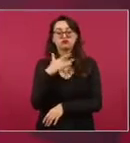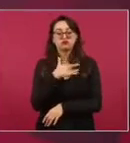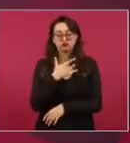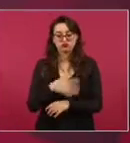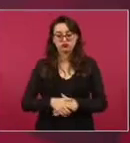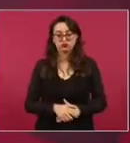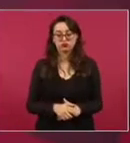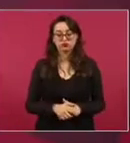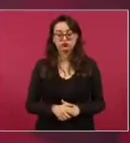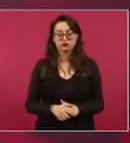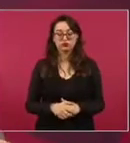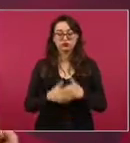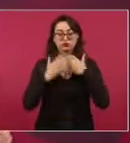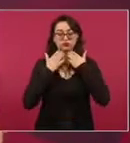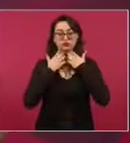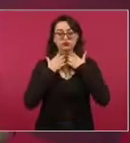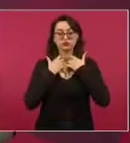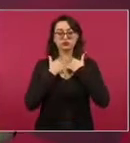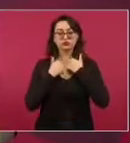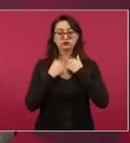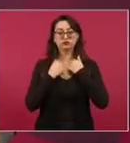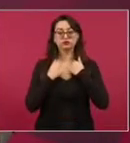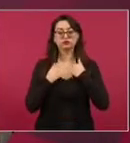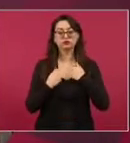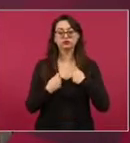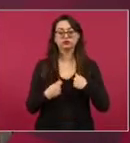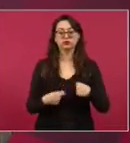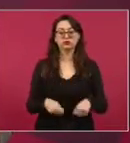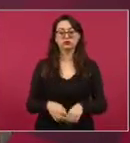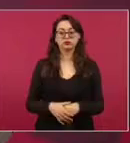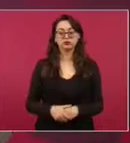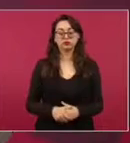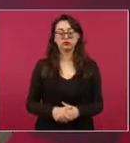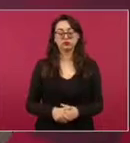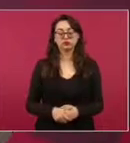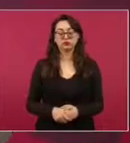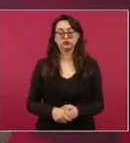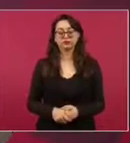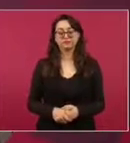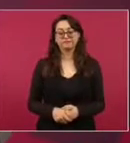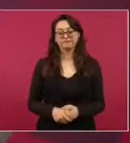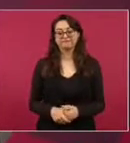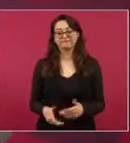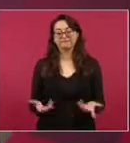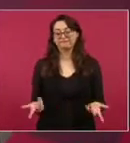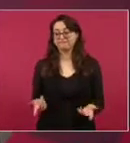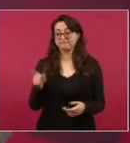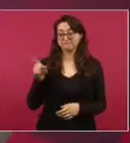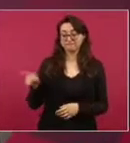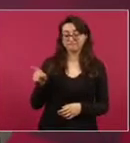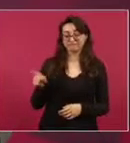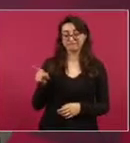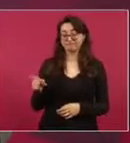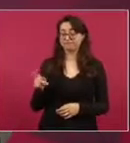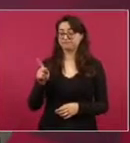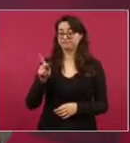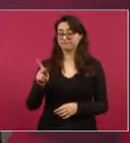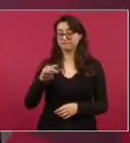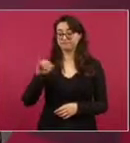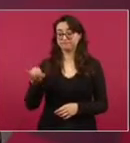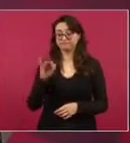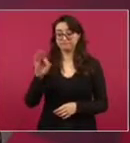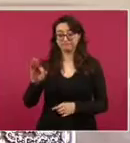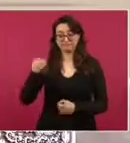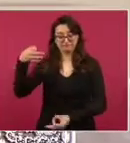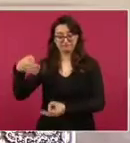con las políticas del